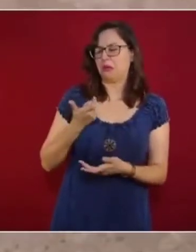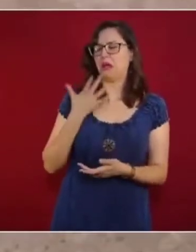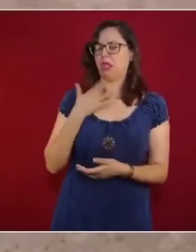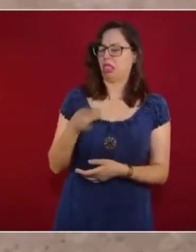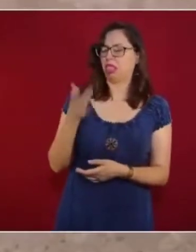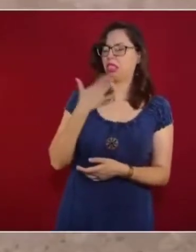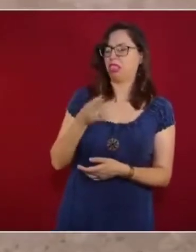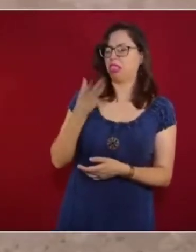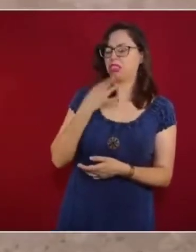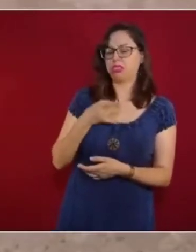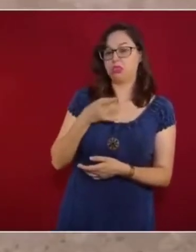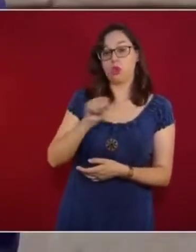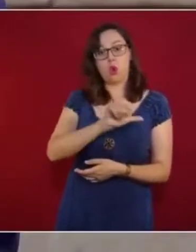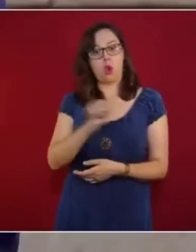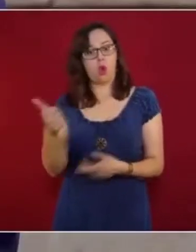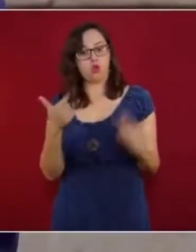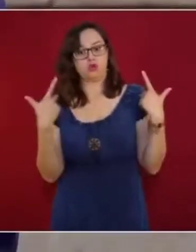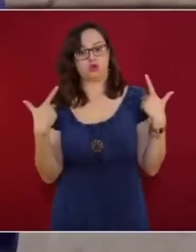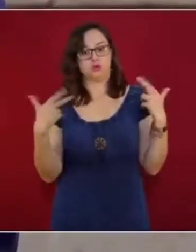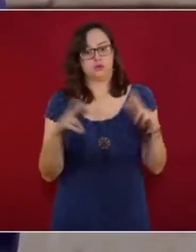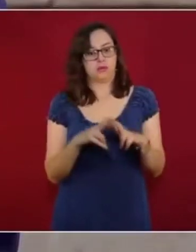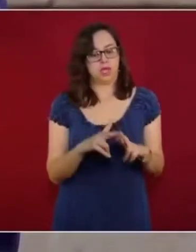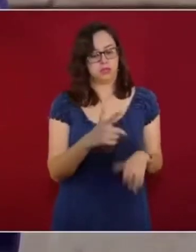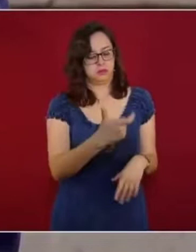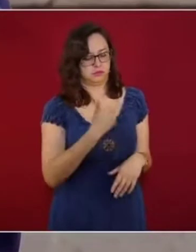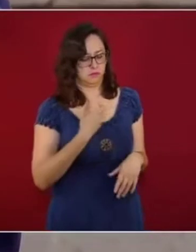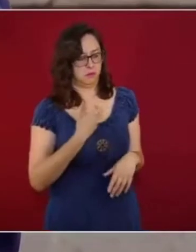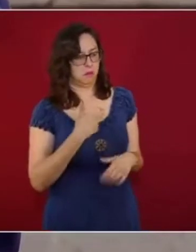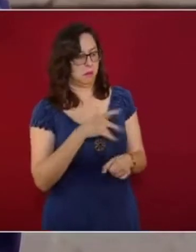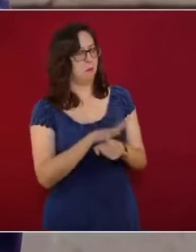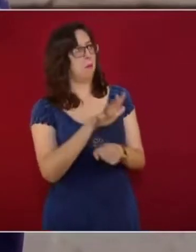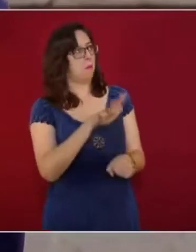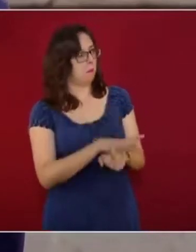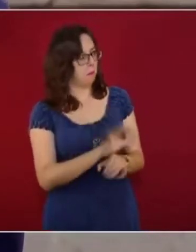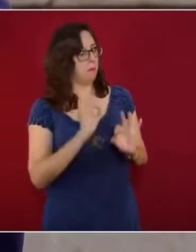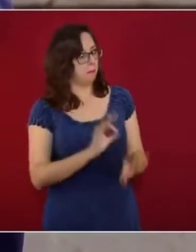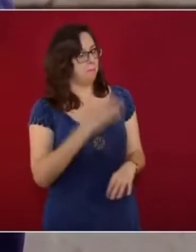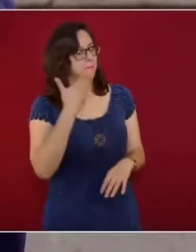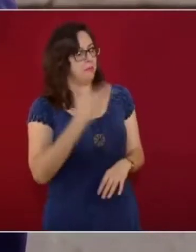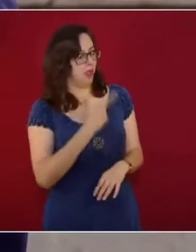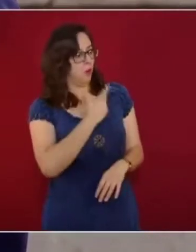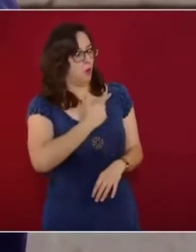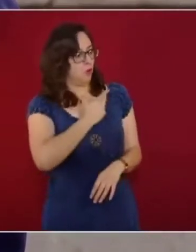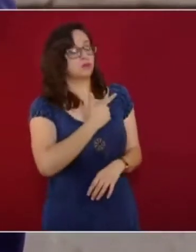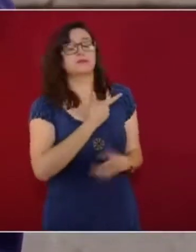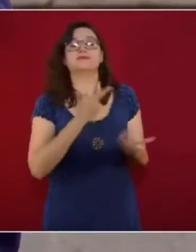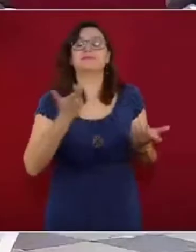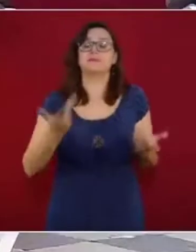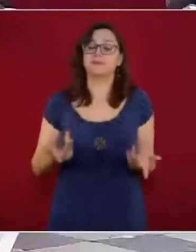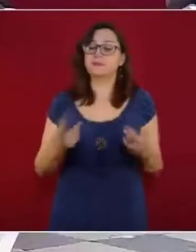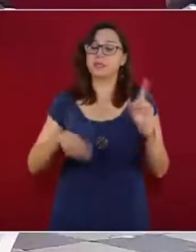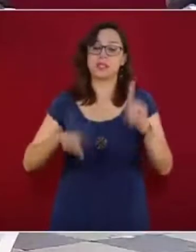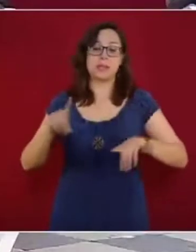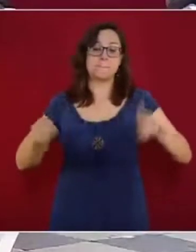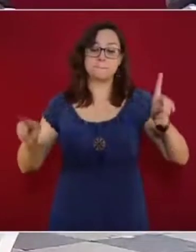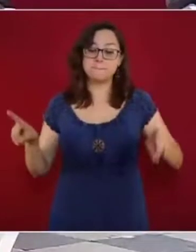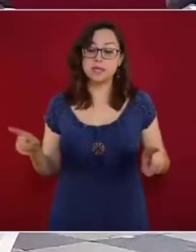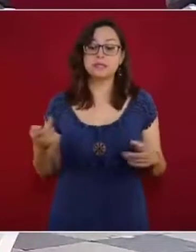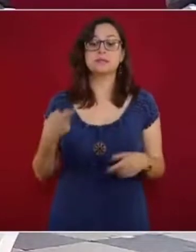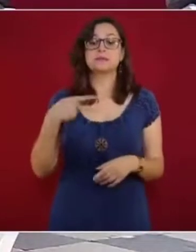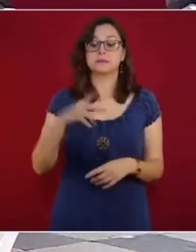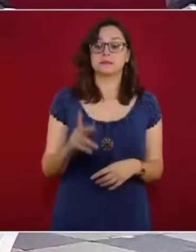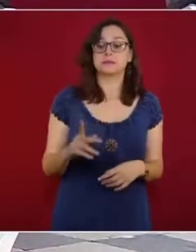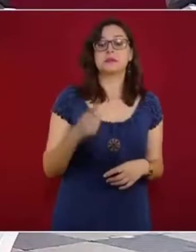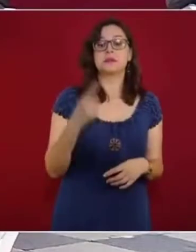de los maestros que reciben un aumento y que por derecho les corresponde, y que han luchado no un año